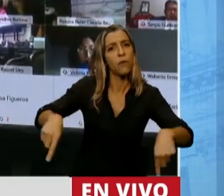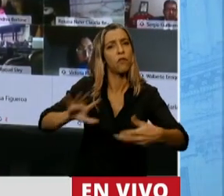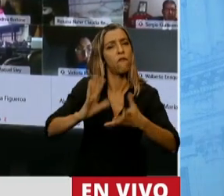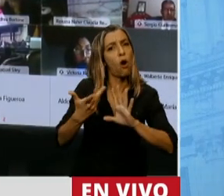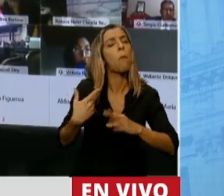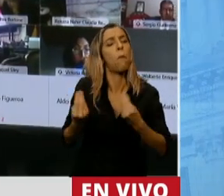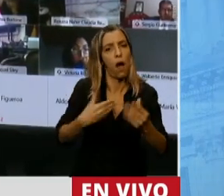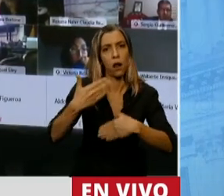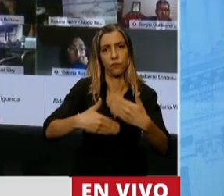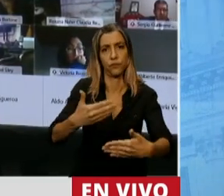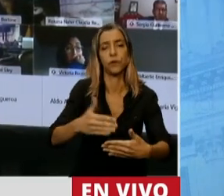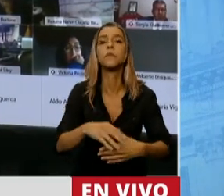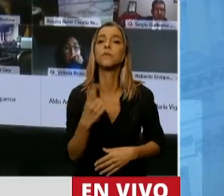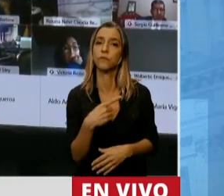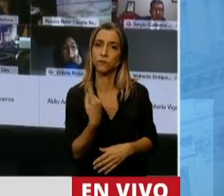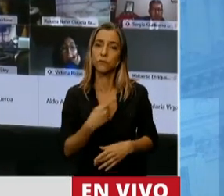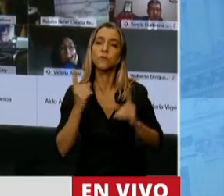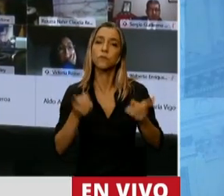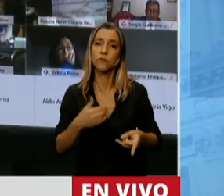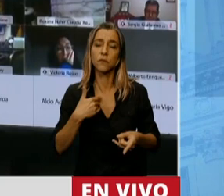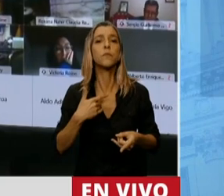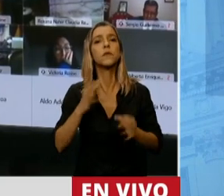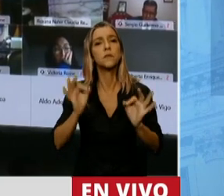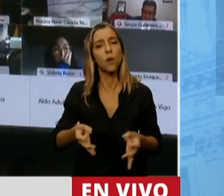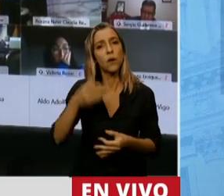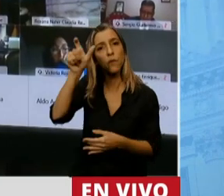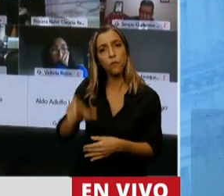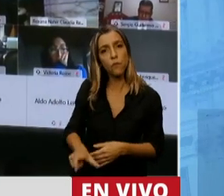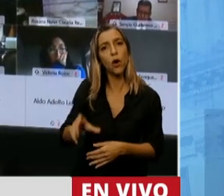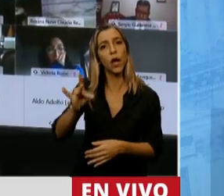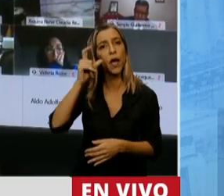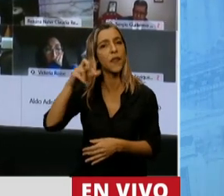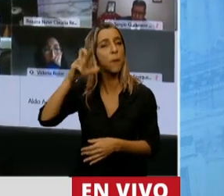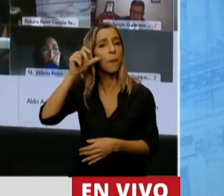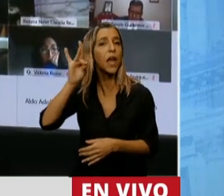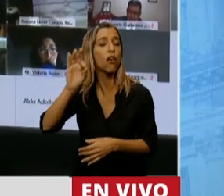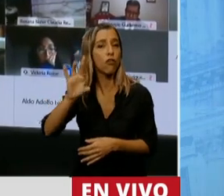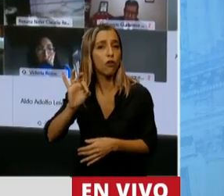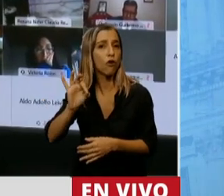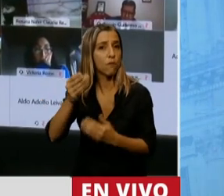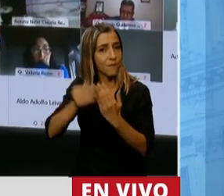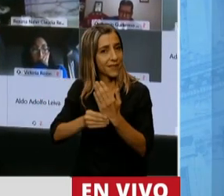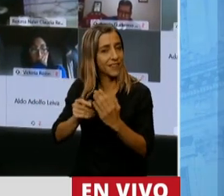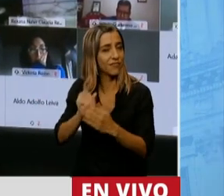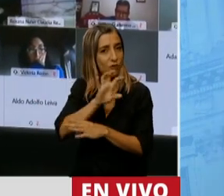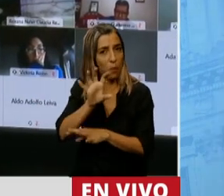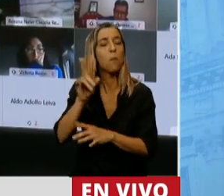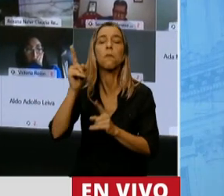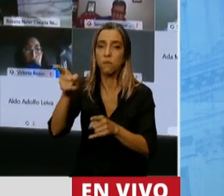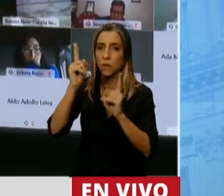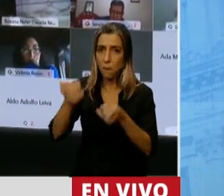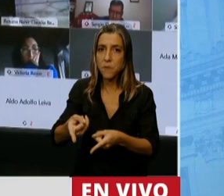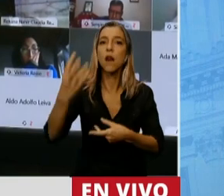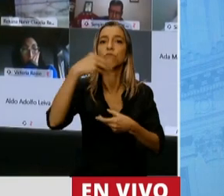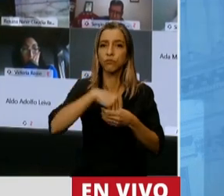tenemos el compromiso del Ministro del Interior, Eduardo Guado de Pedro, pero además el compromiso del Presidente de la